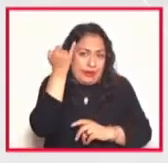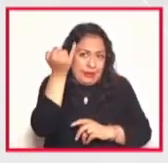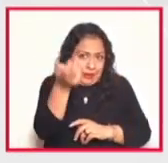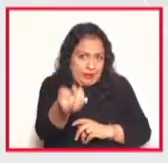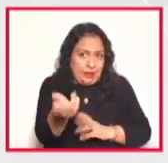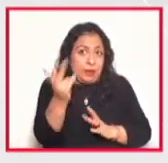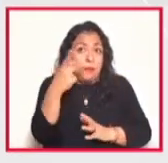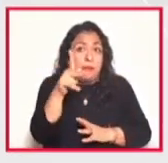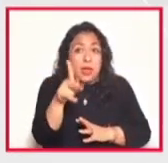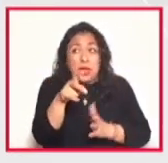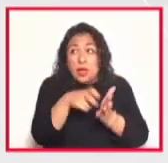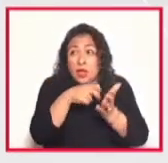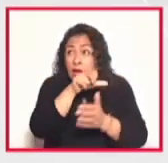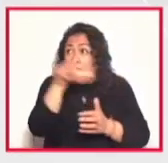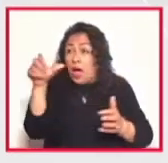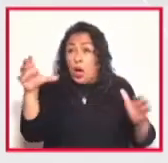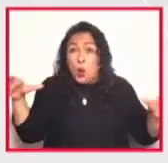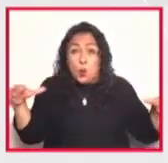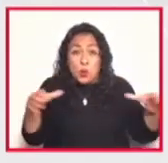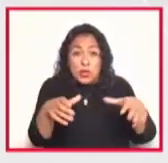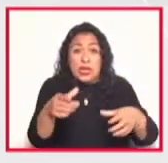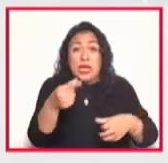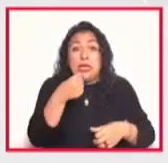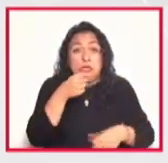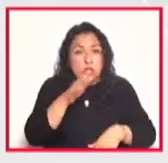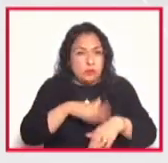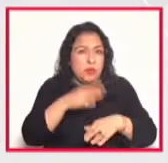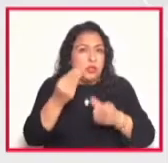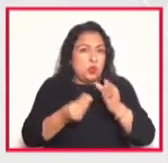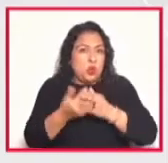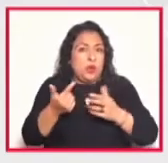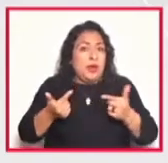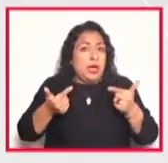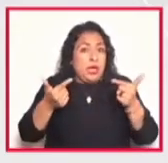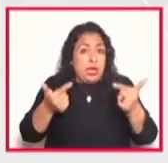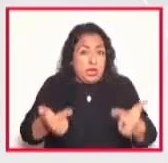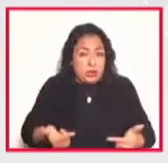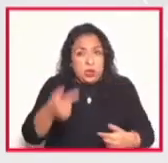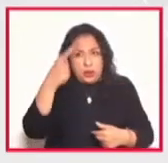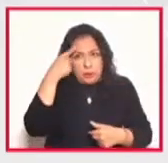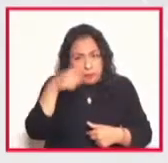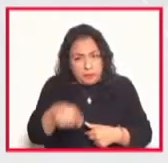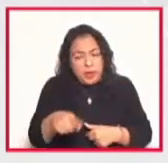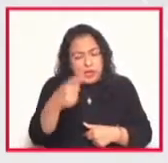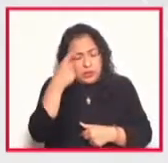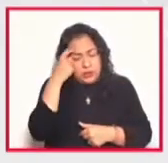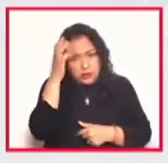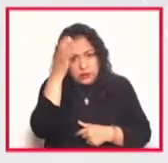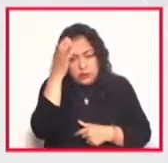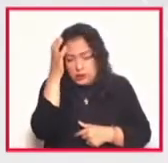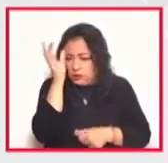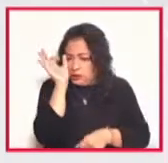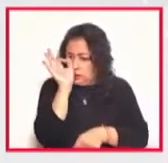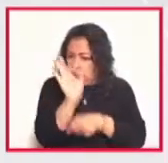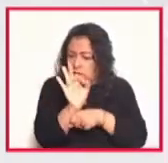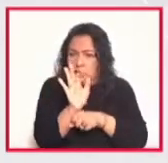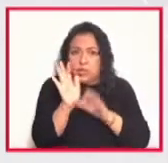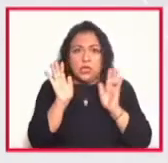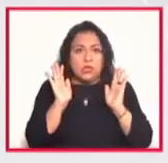educar a la comunidad a los niños sobre todo a la nueva generación a que mejore la conciencia con toda esa actividad